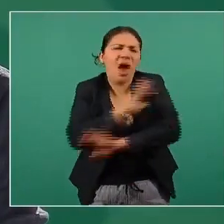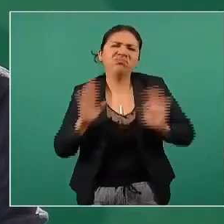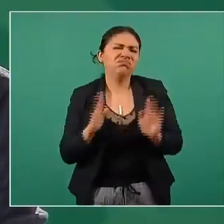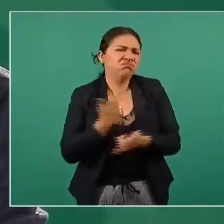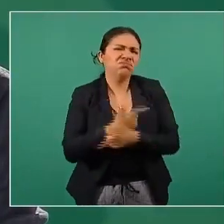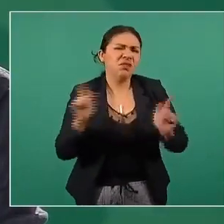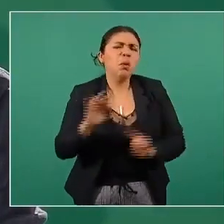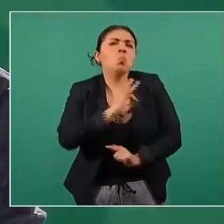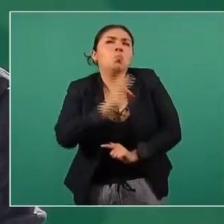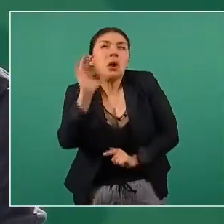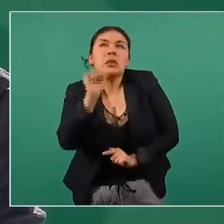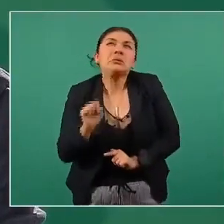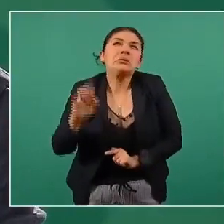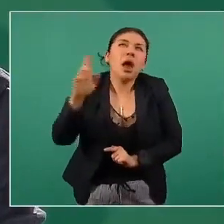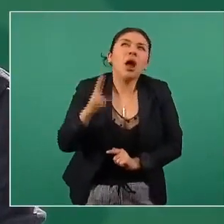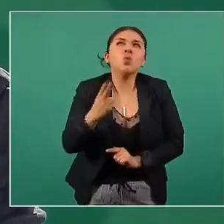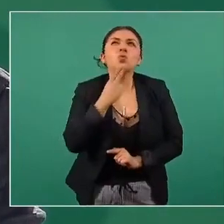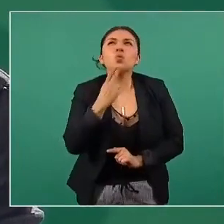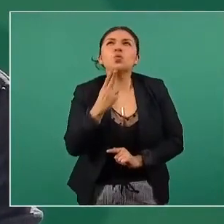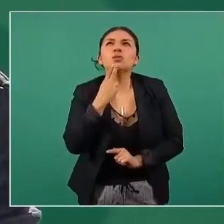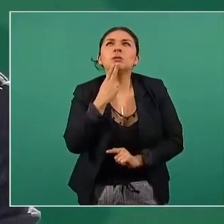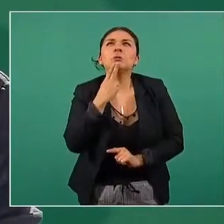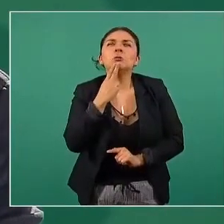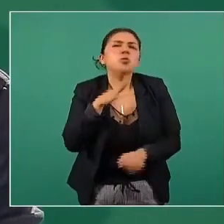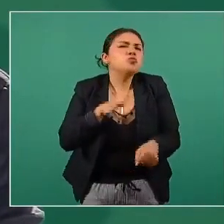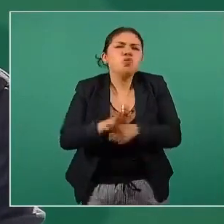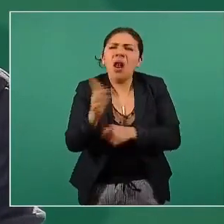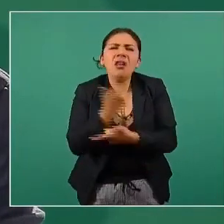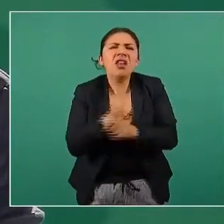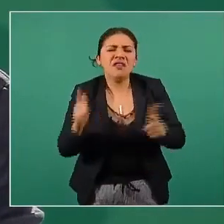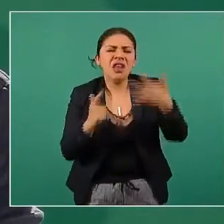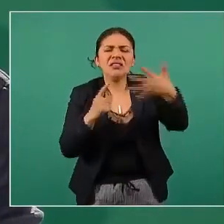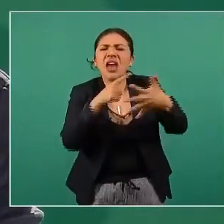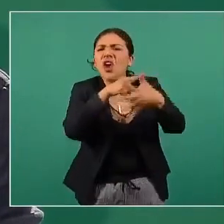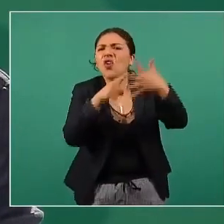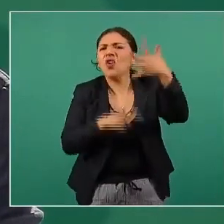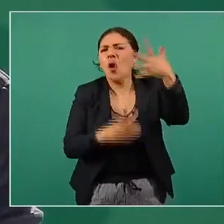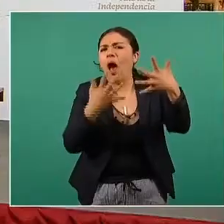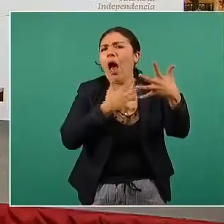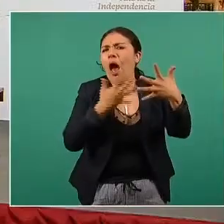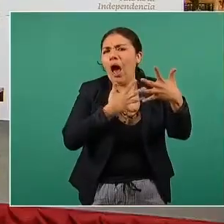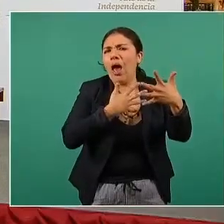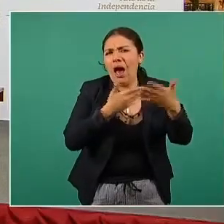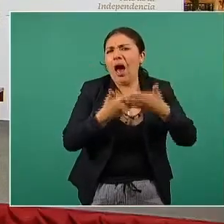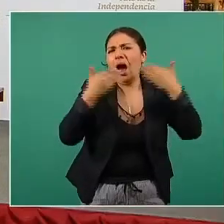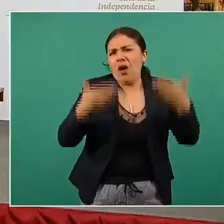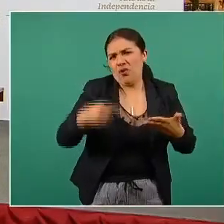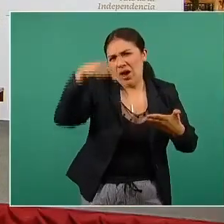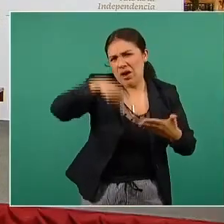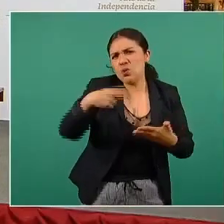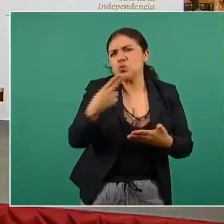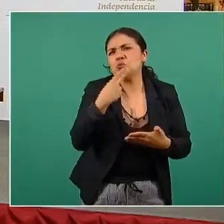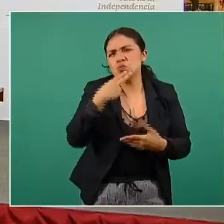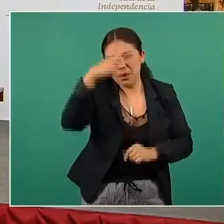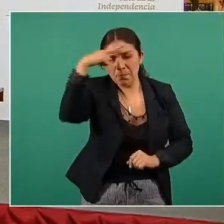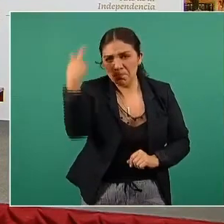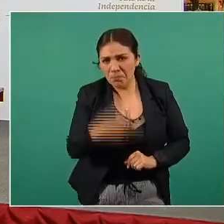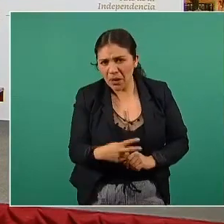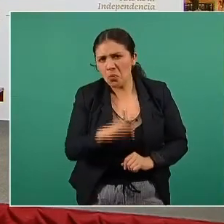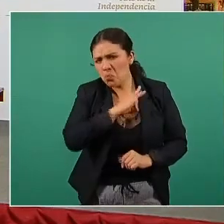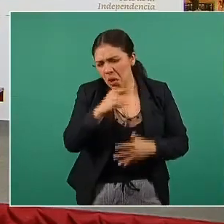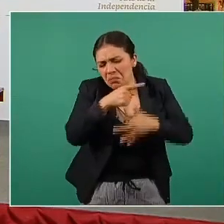ser que utilicemos cualquiera de las cinco vacunas que están hoy en uso en México